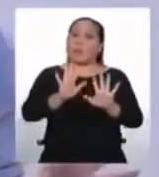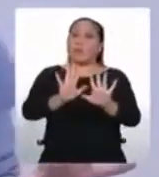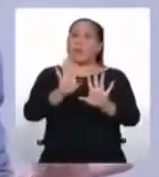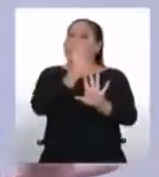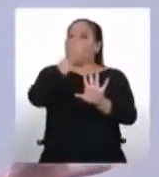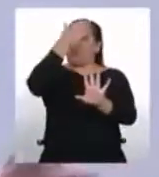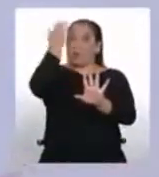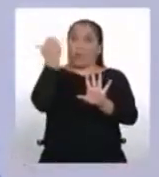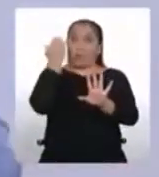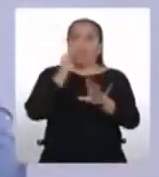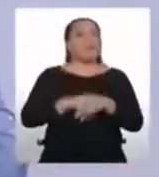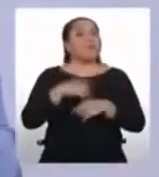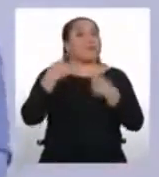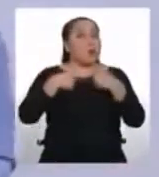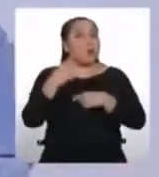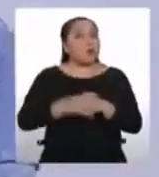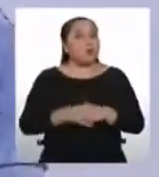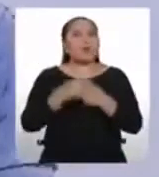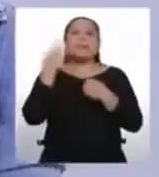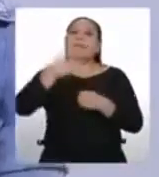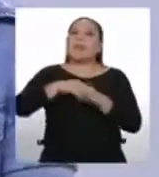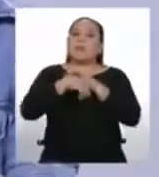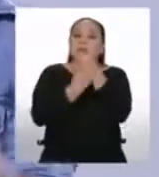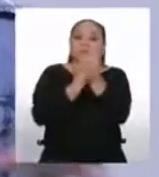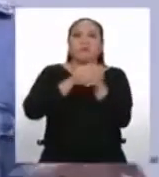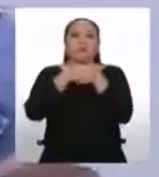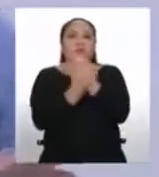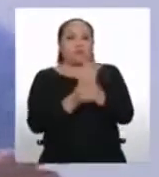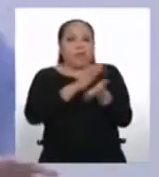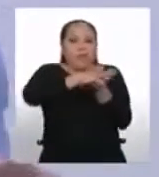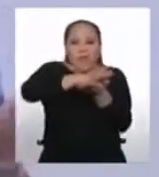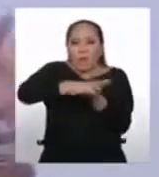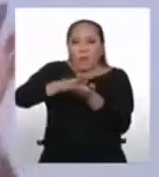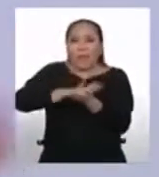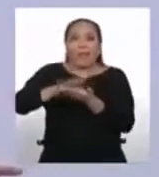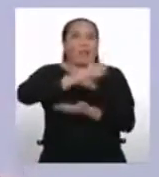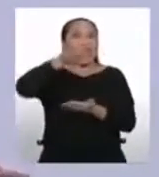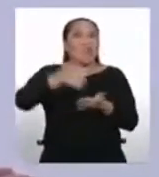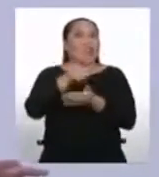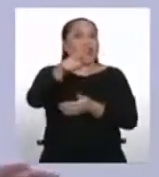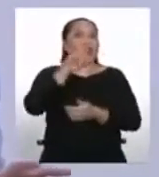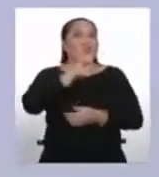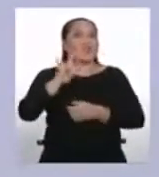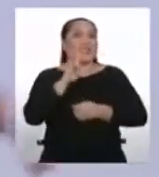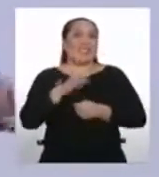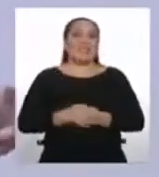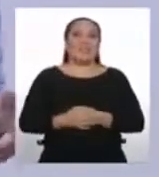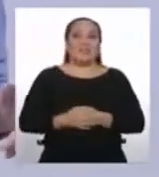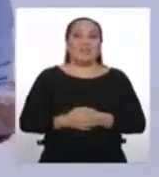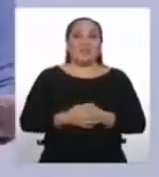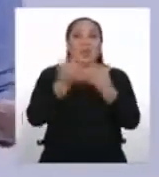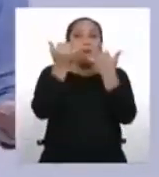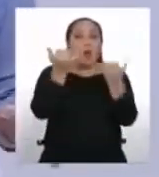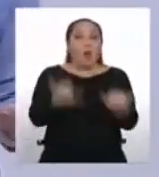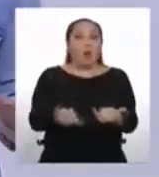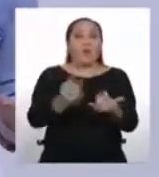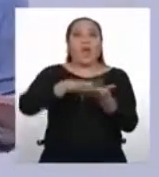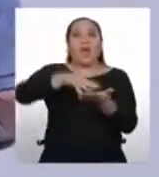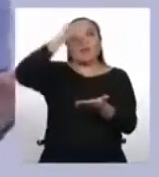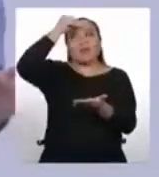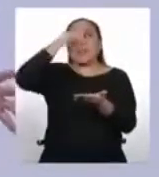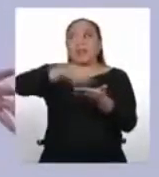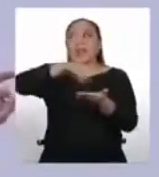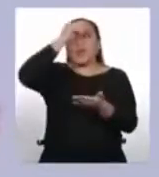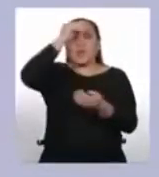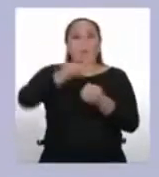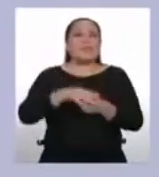nunca olvidarnos de nuestra rutina, lavarnos siempre en las manos y limpiar todo lo que vayamos a usar en nuestra área de trabajo. Hoy aprenderemos a